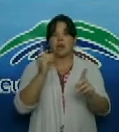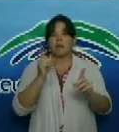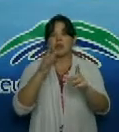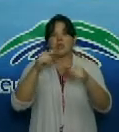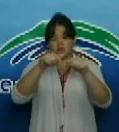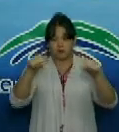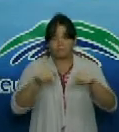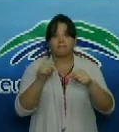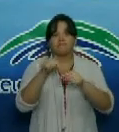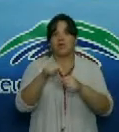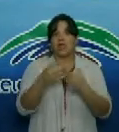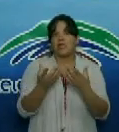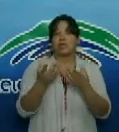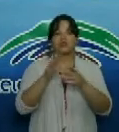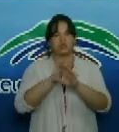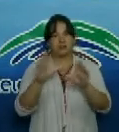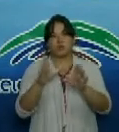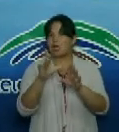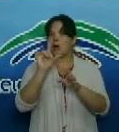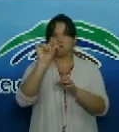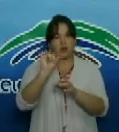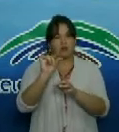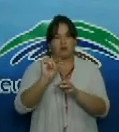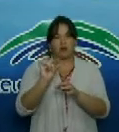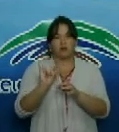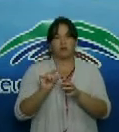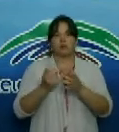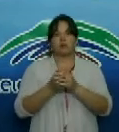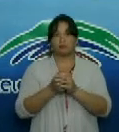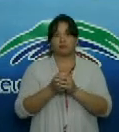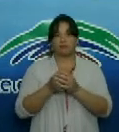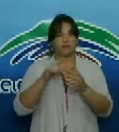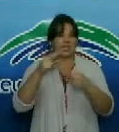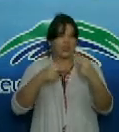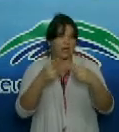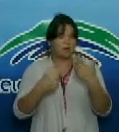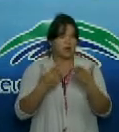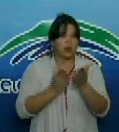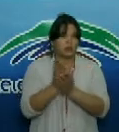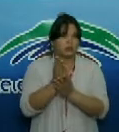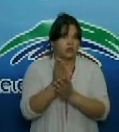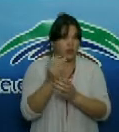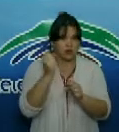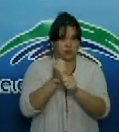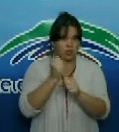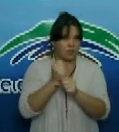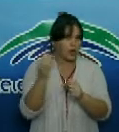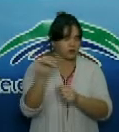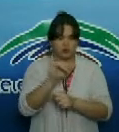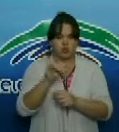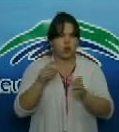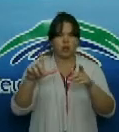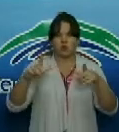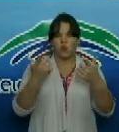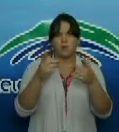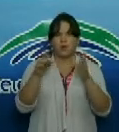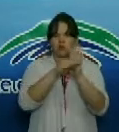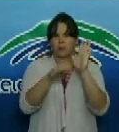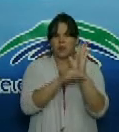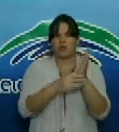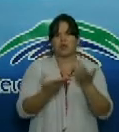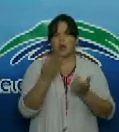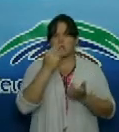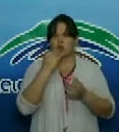considerablemente en las últimas horas pero el llamado es a no bajar la guardia y mantener todas las medidas que se han venido aplicando hasta ahora